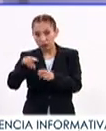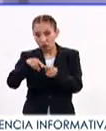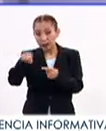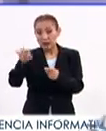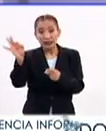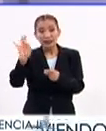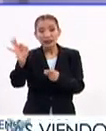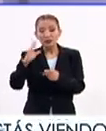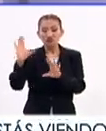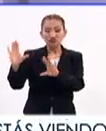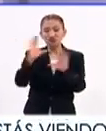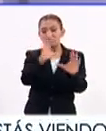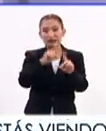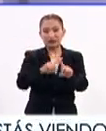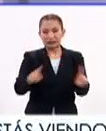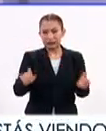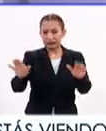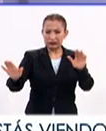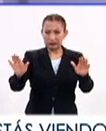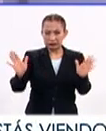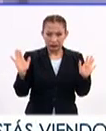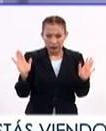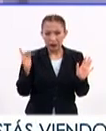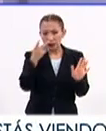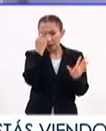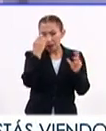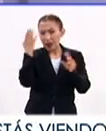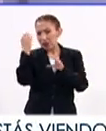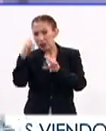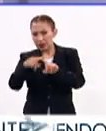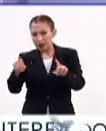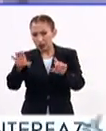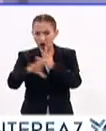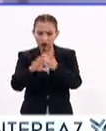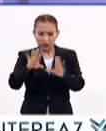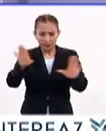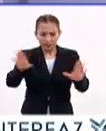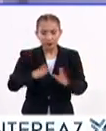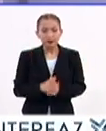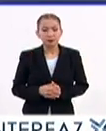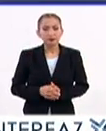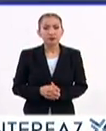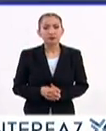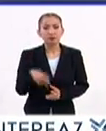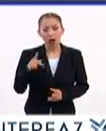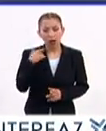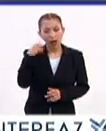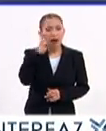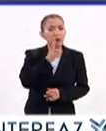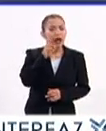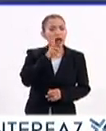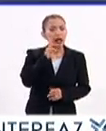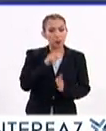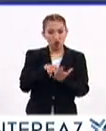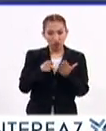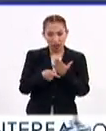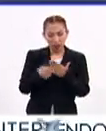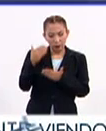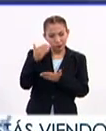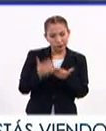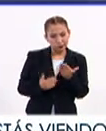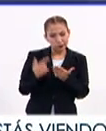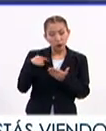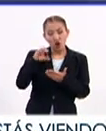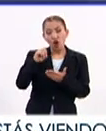que tal vez las formaciones son un poquito diferentes, ¿no? Entonces, pusimos a prueba unos proyectos,